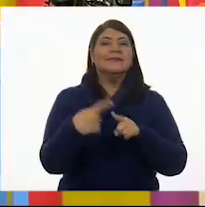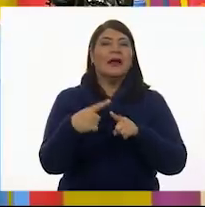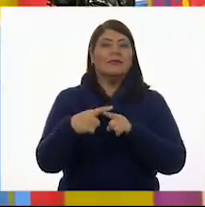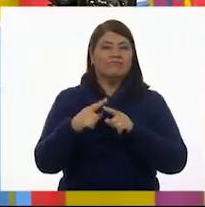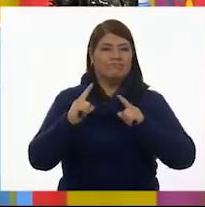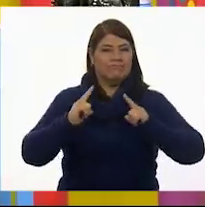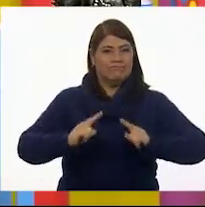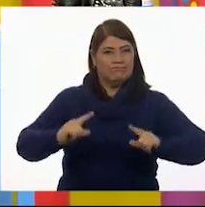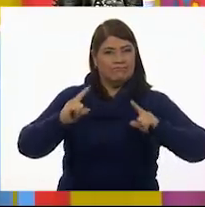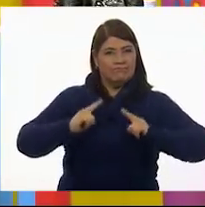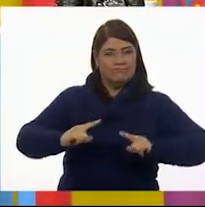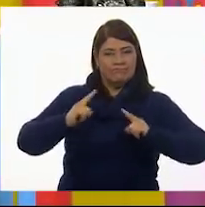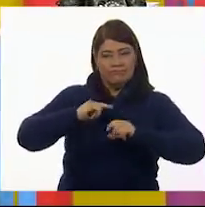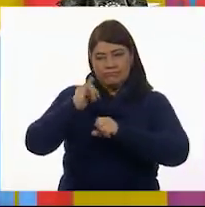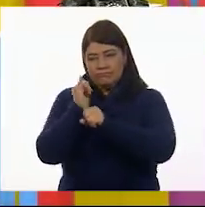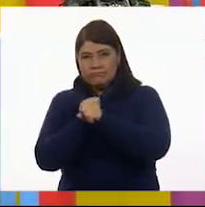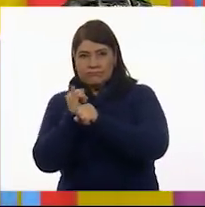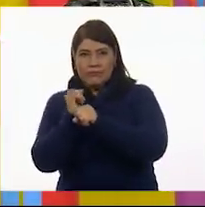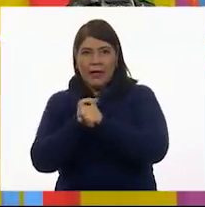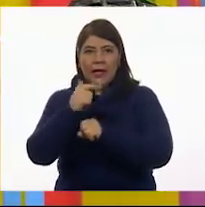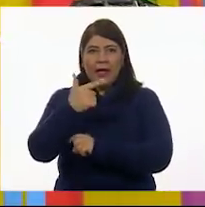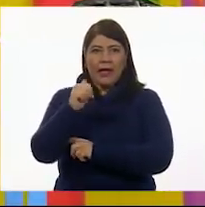Gama. Adelante, Gama.